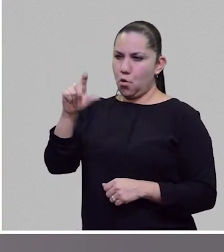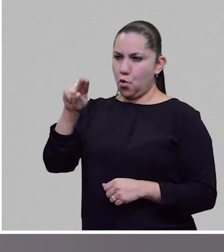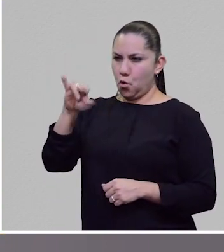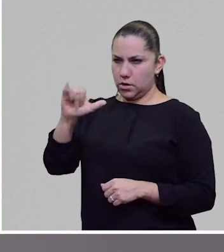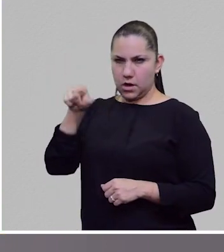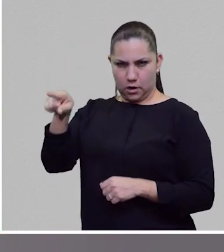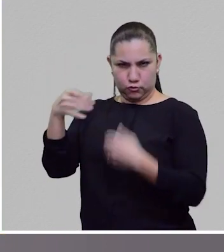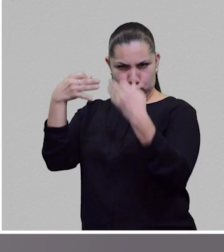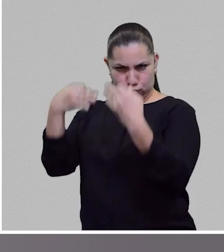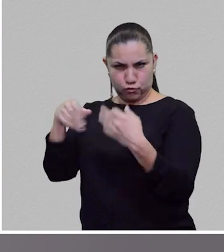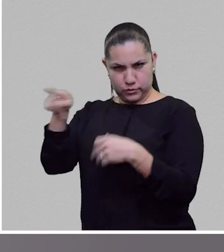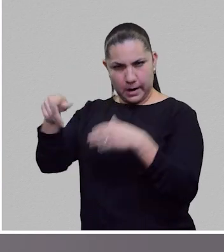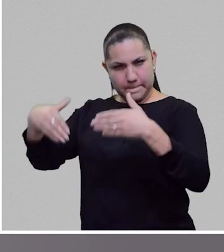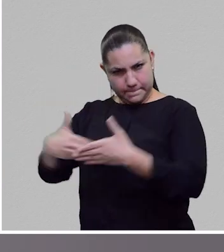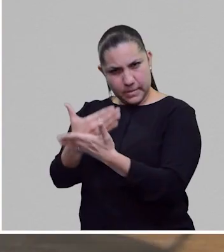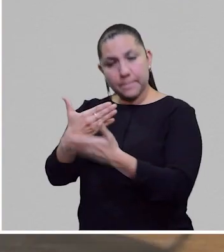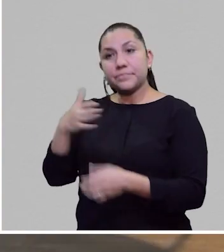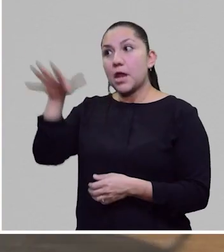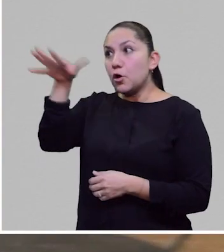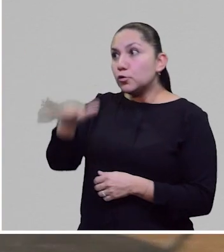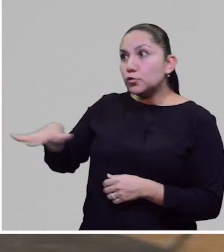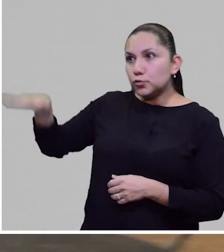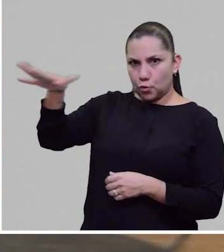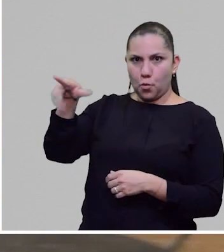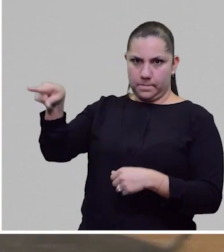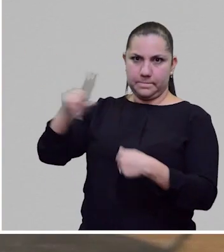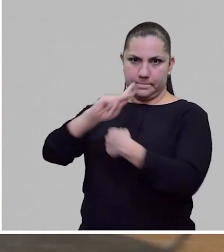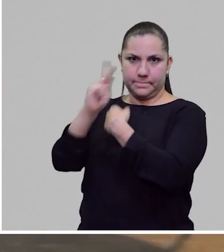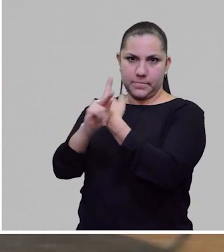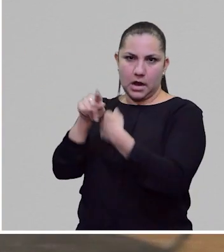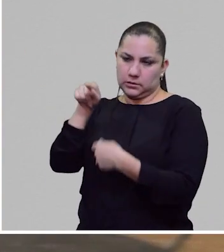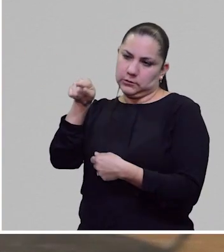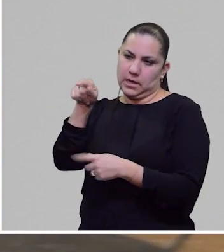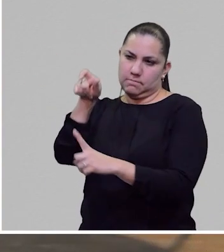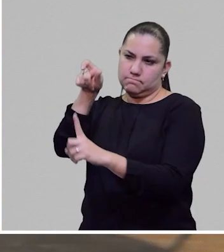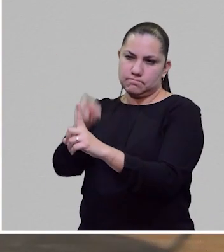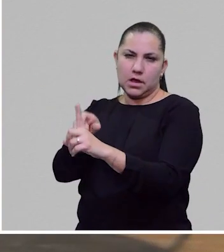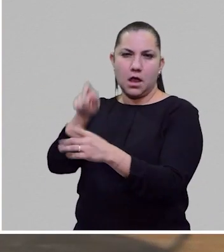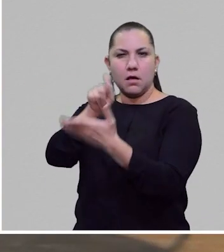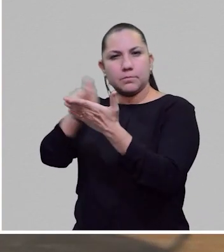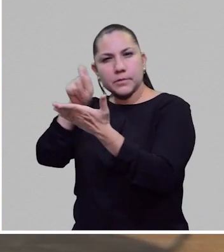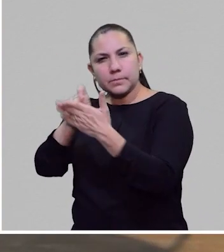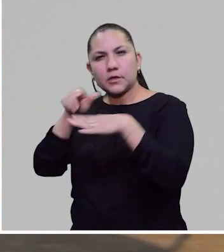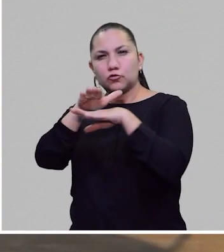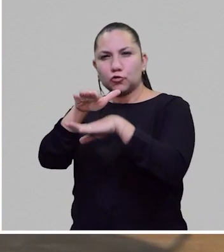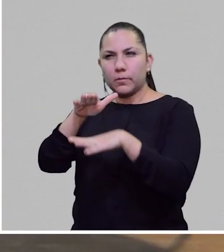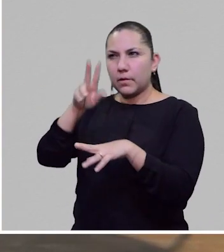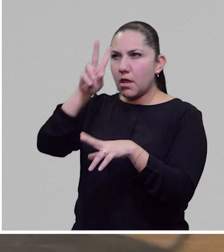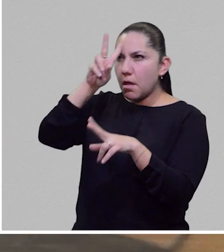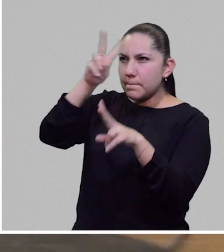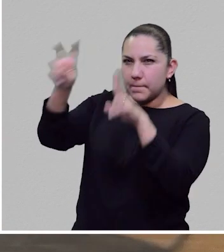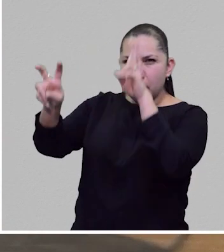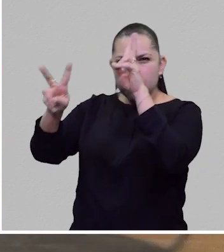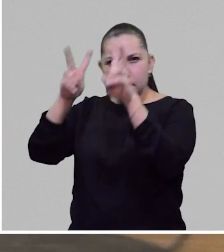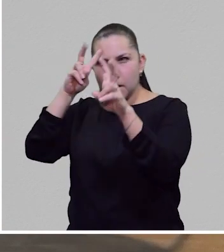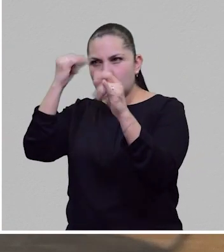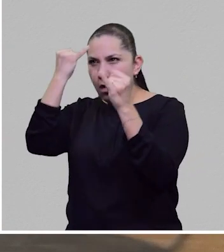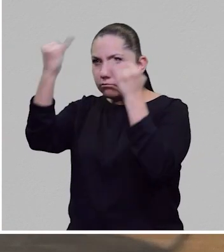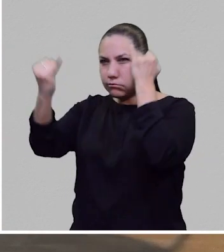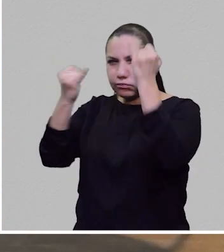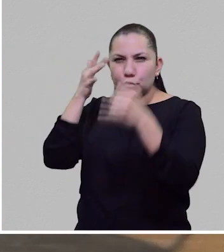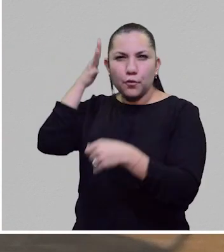Polonia, sobre todo como autor de ciencia ficción. Él escribe la novela en la cual se basaron las dos películas de Solaris,